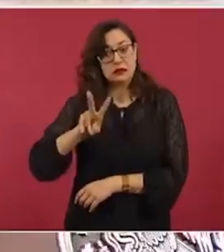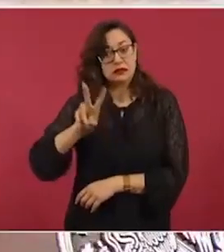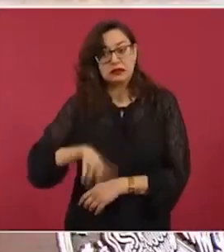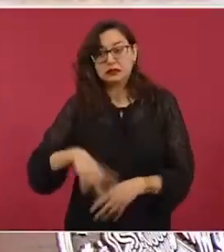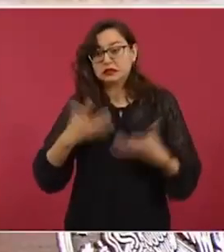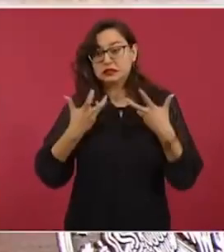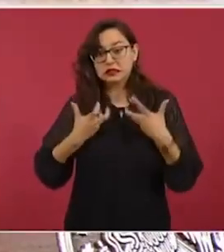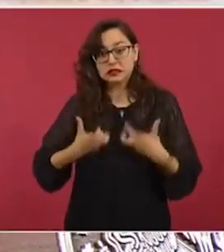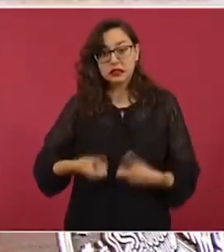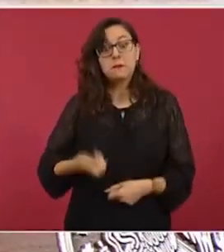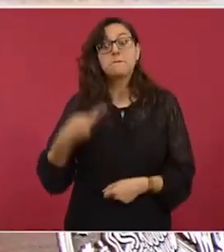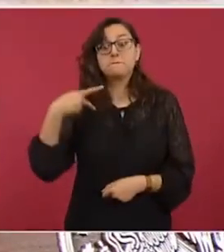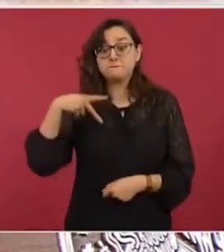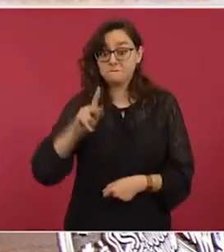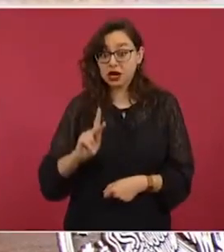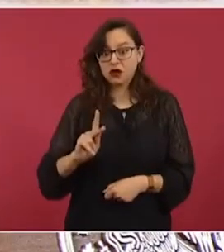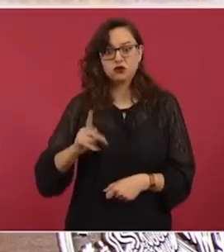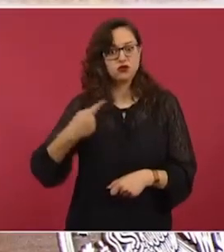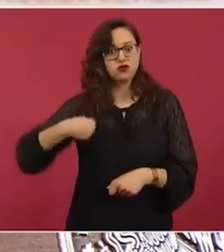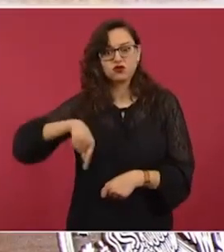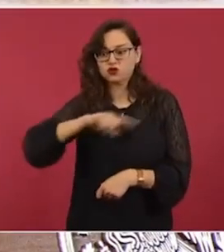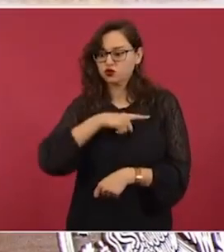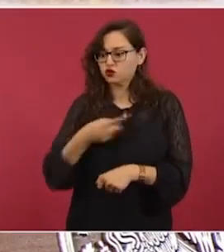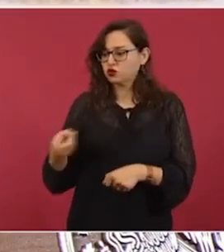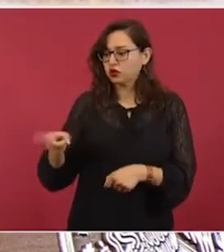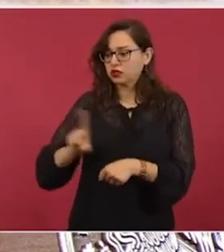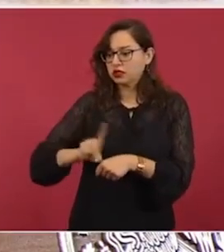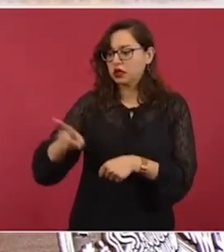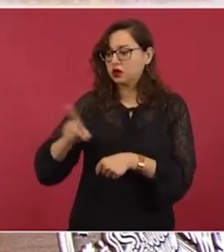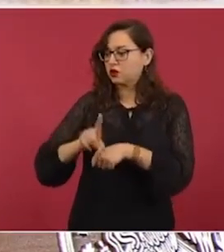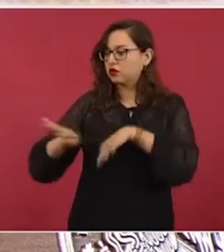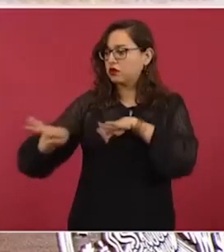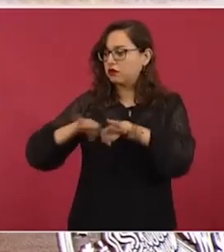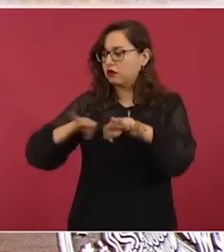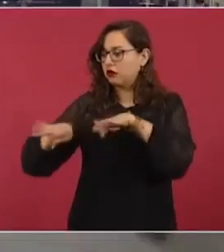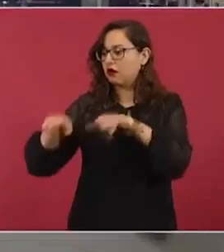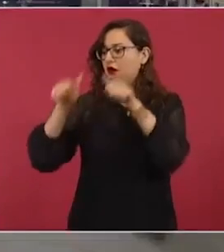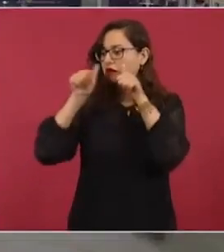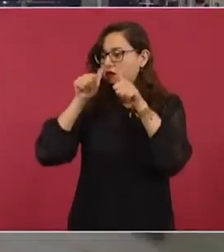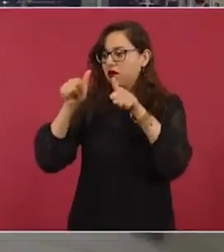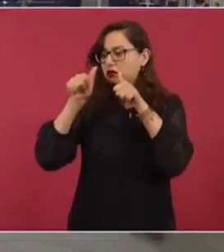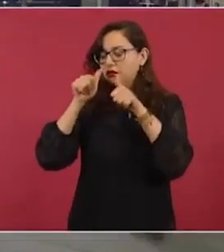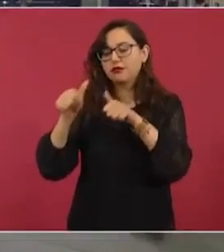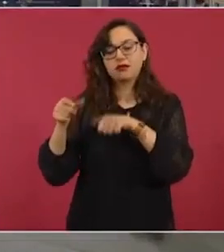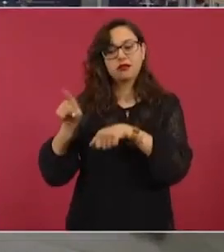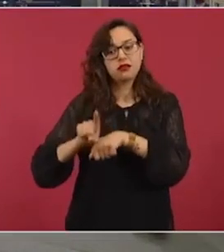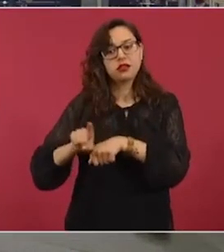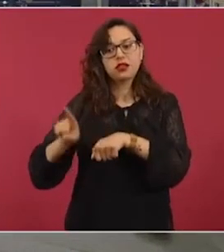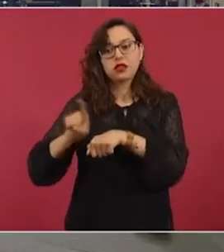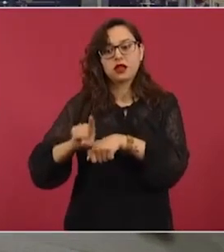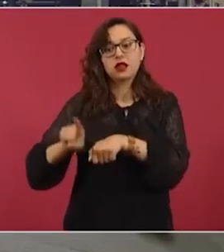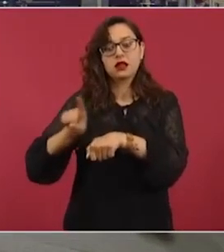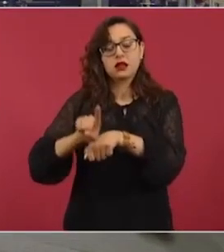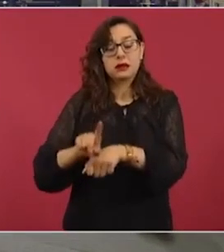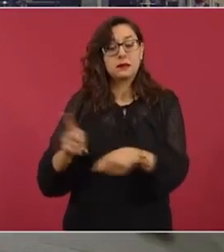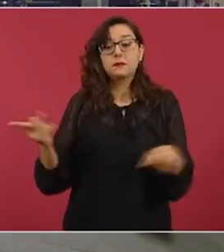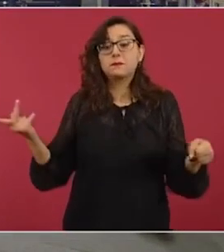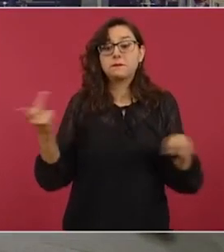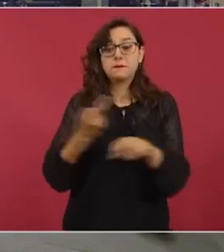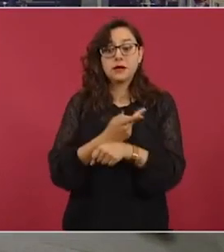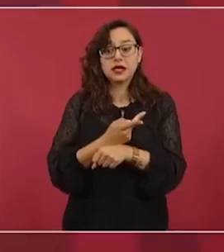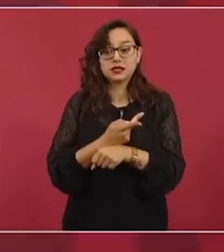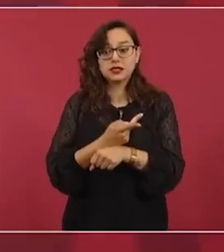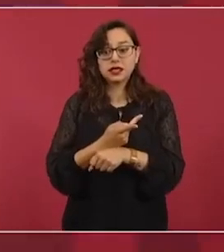trabajando todos los días para proteger a los ciudadanos. Heredamos una situación muy